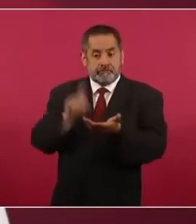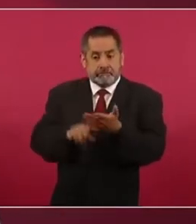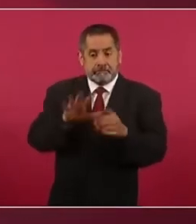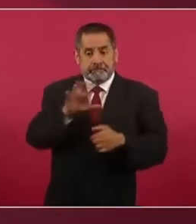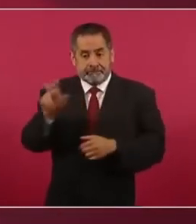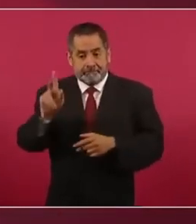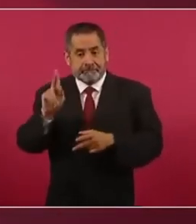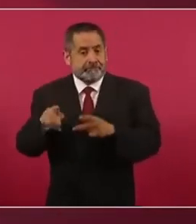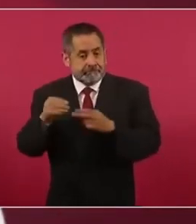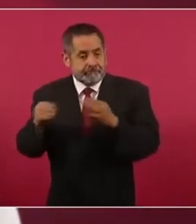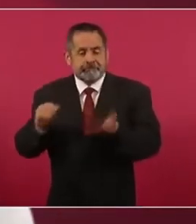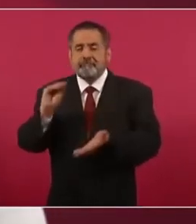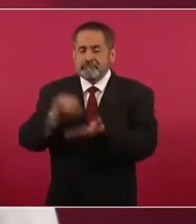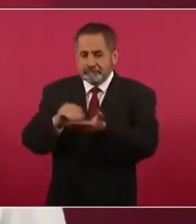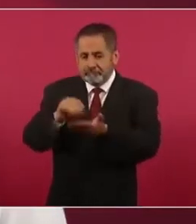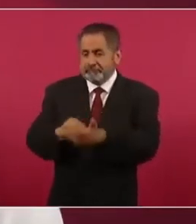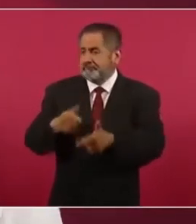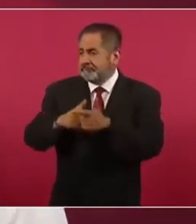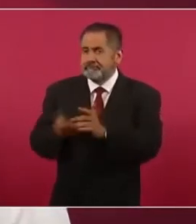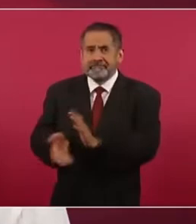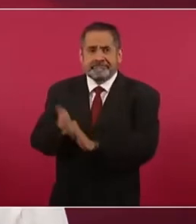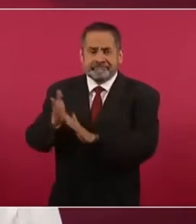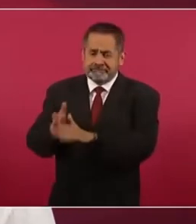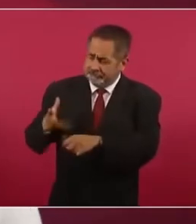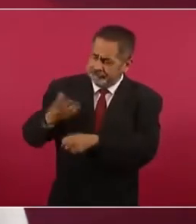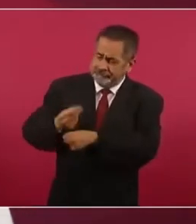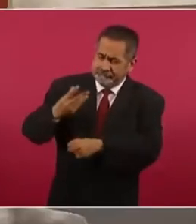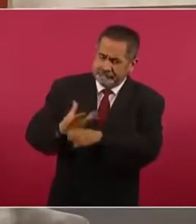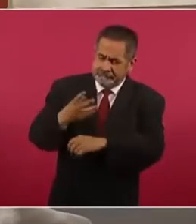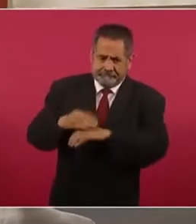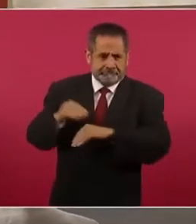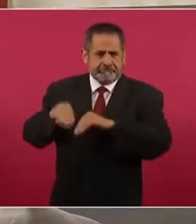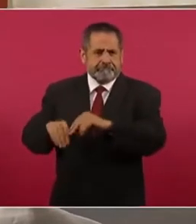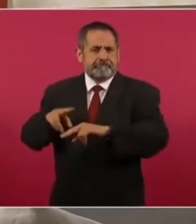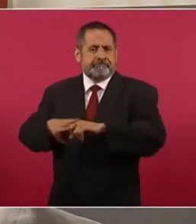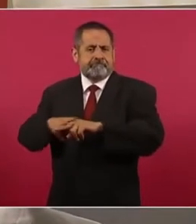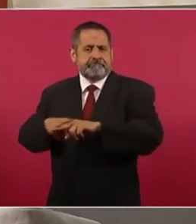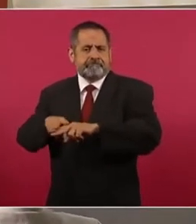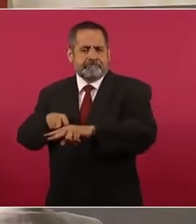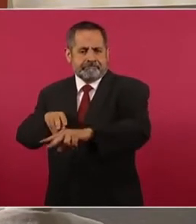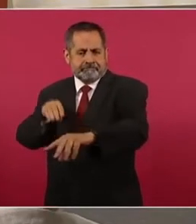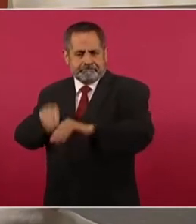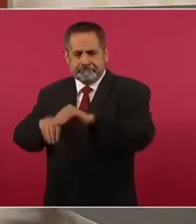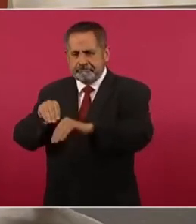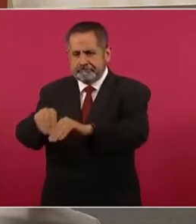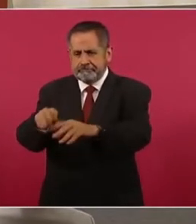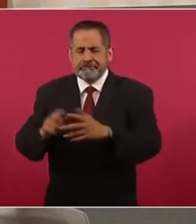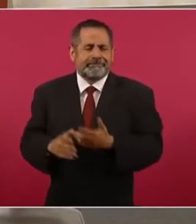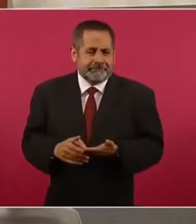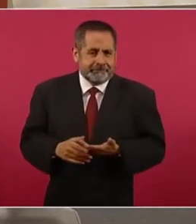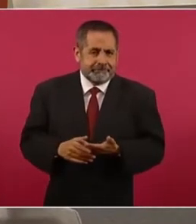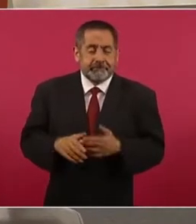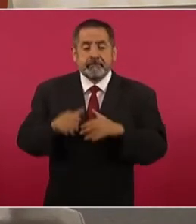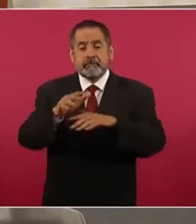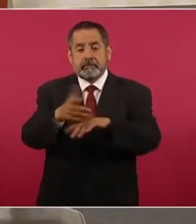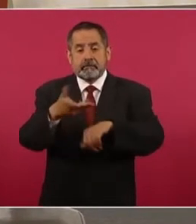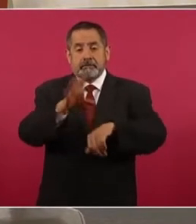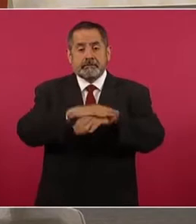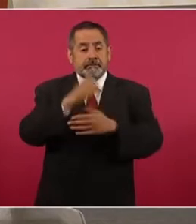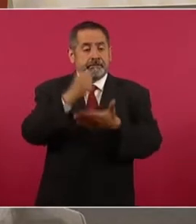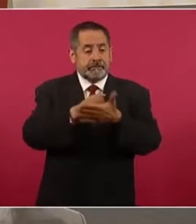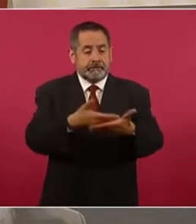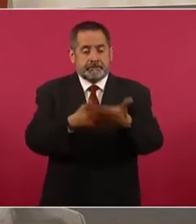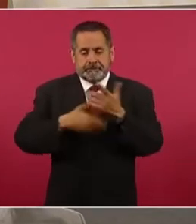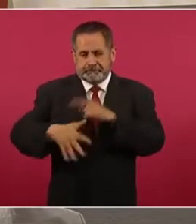continúan las obras de construcción del Tren Maya. La manifestación de impacto ambiental del tramo 5 sur